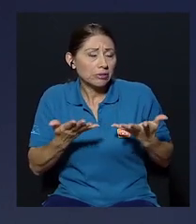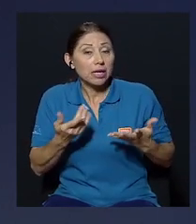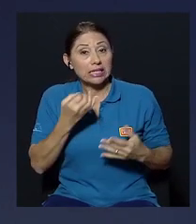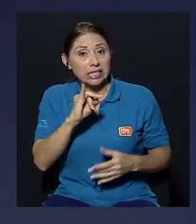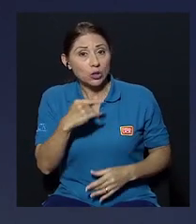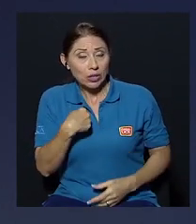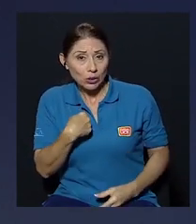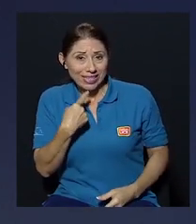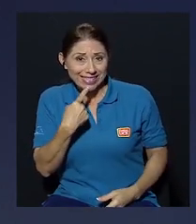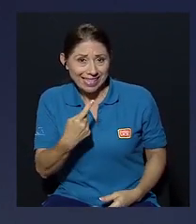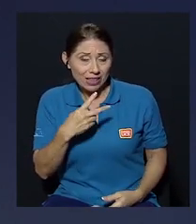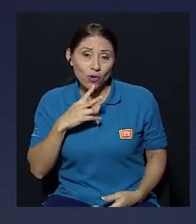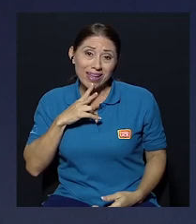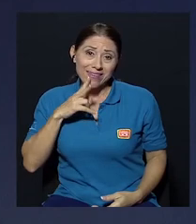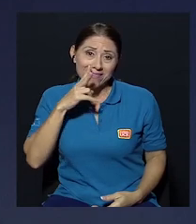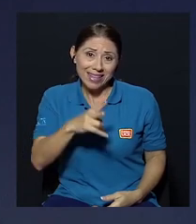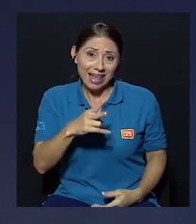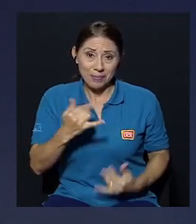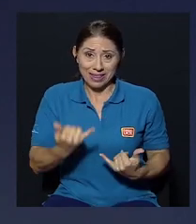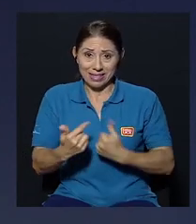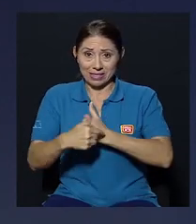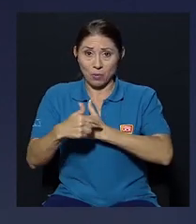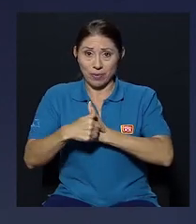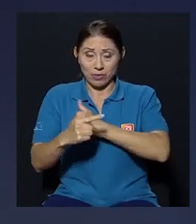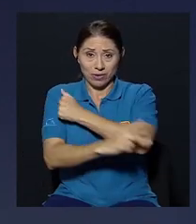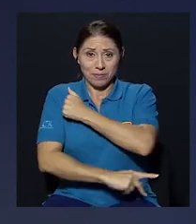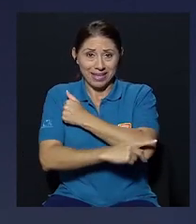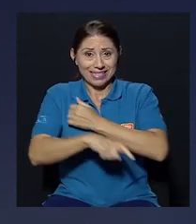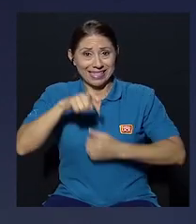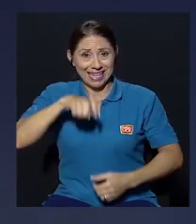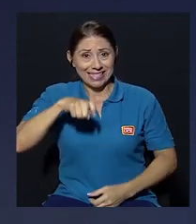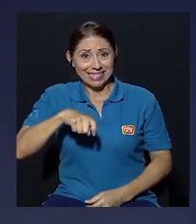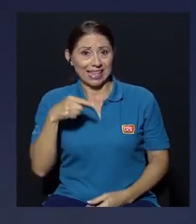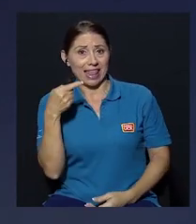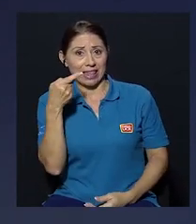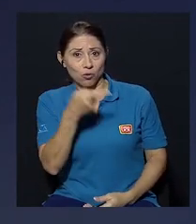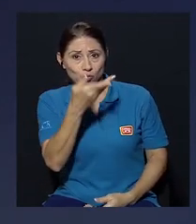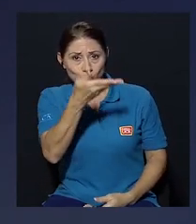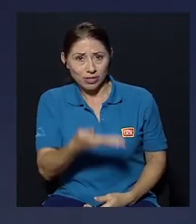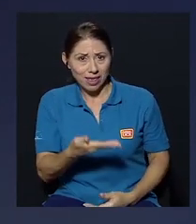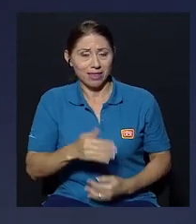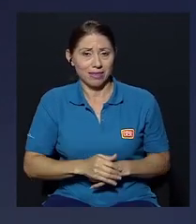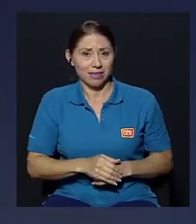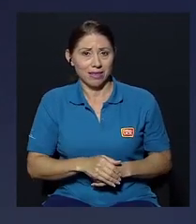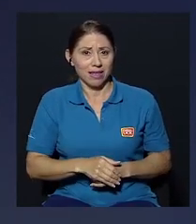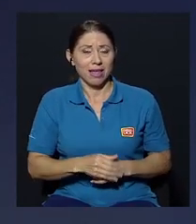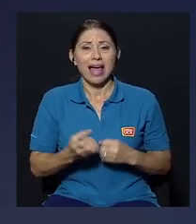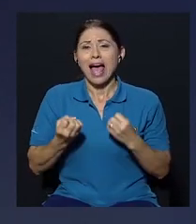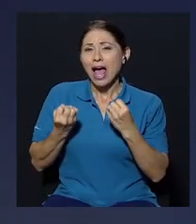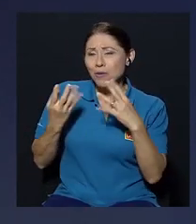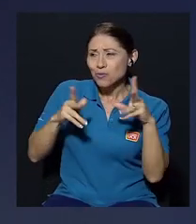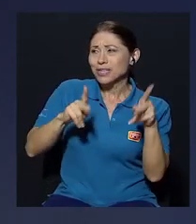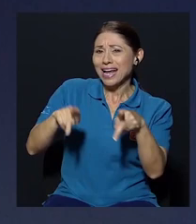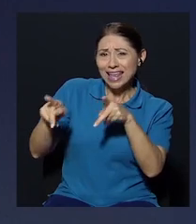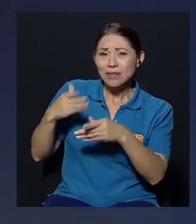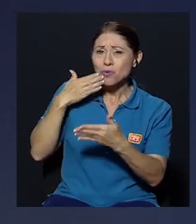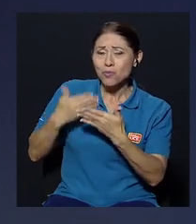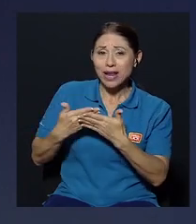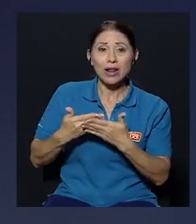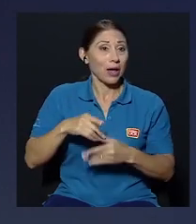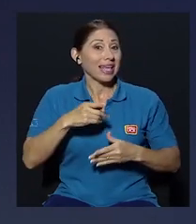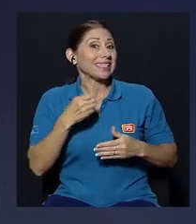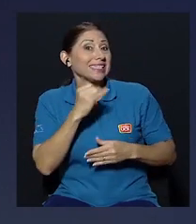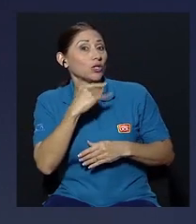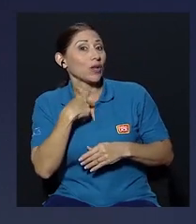y si le estoy diciendo que verdaderamente el país necesita en este momento de usted a manera histórica hay mucha gente muy